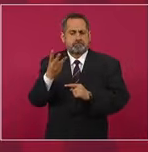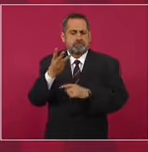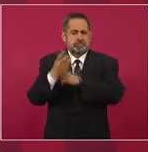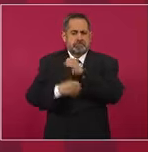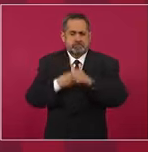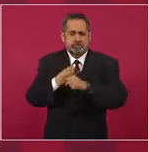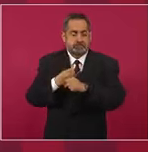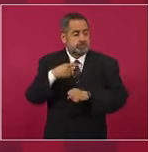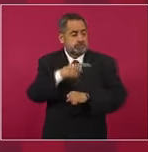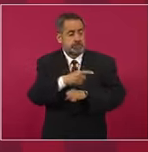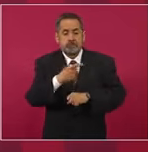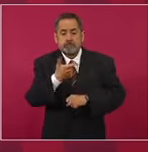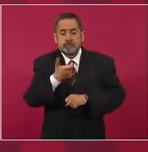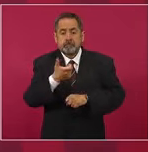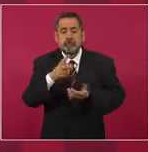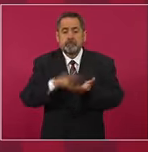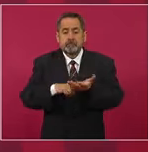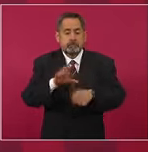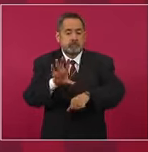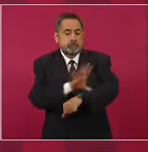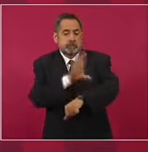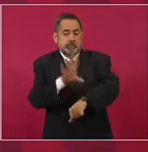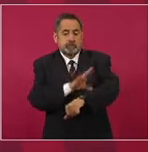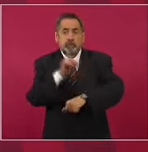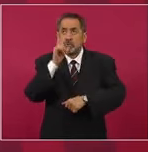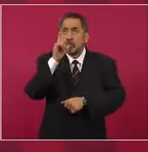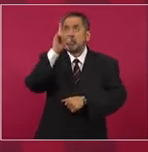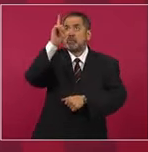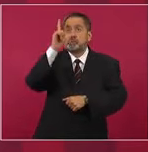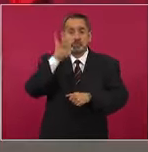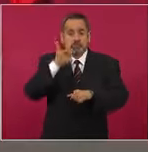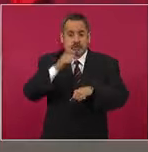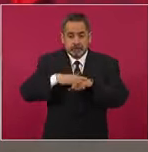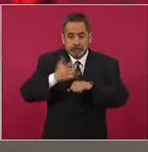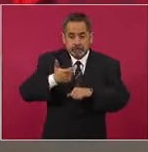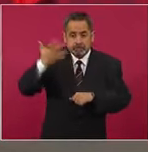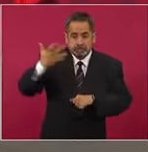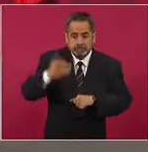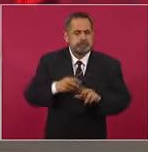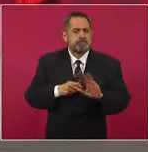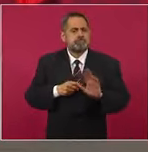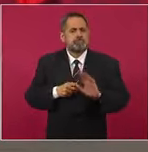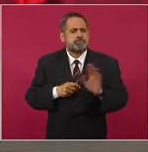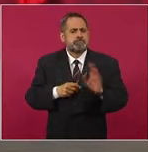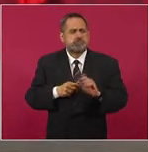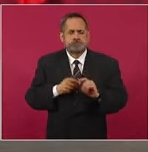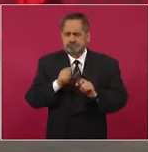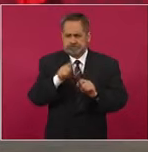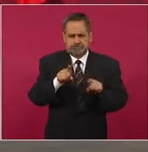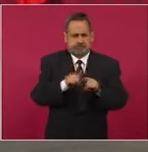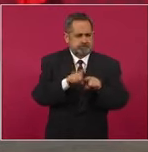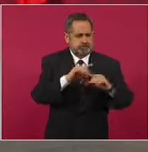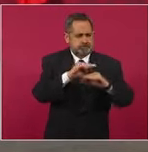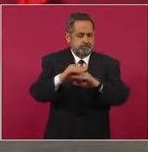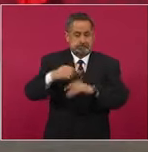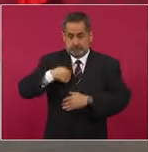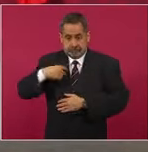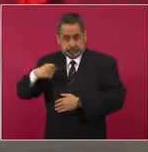aumente el precio de la luz. Y no va a mientras estemos en el gobierno.